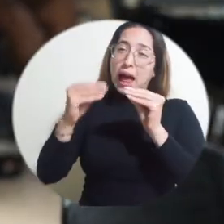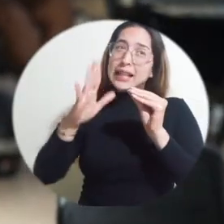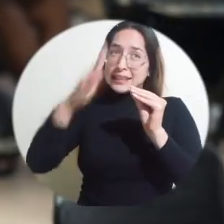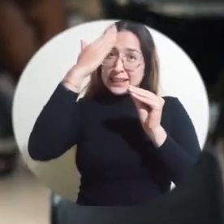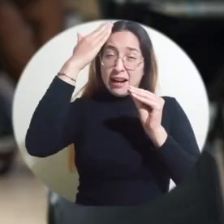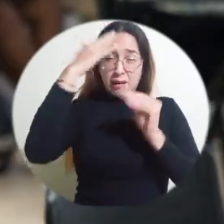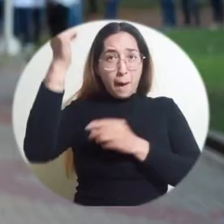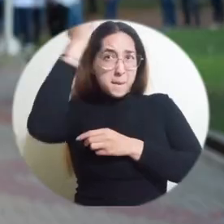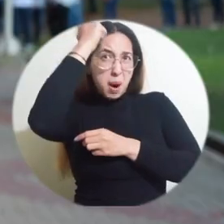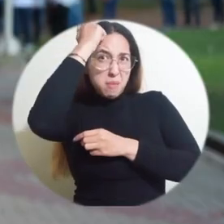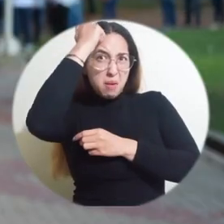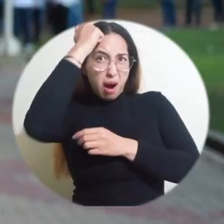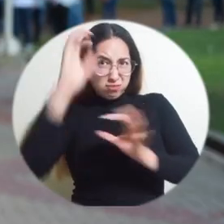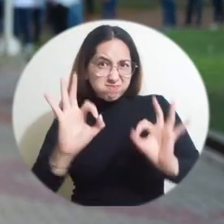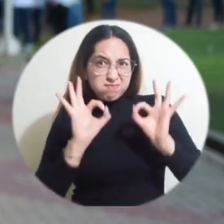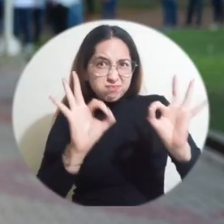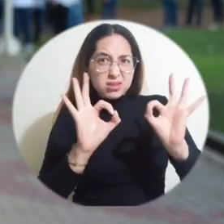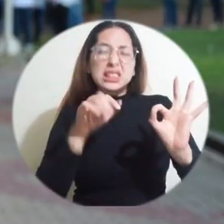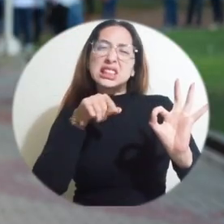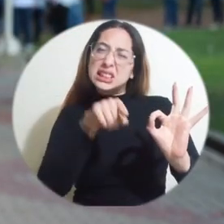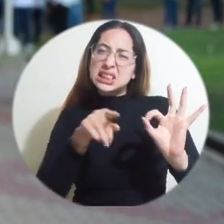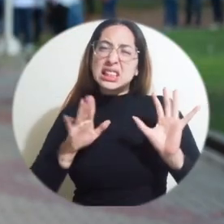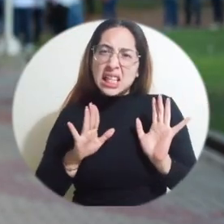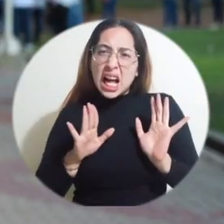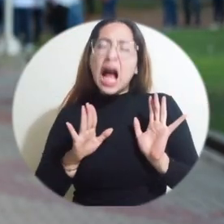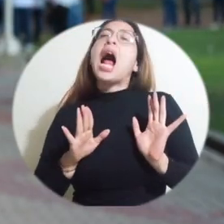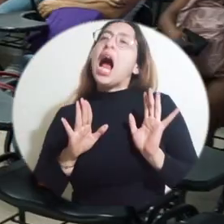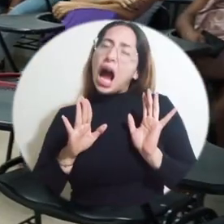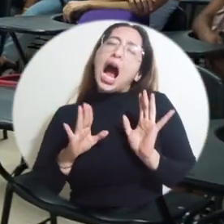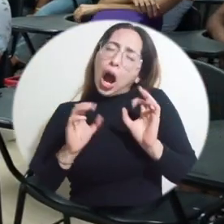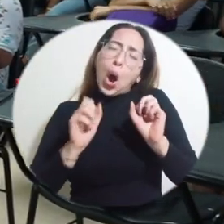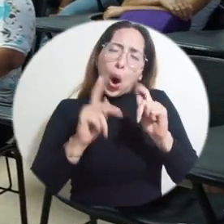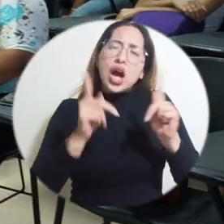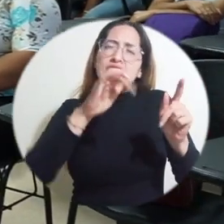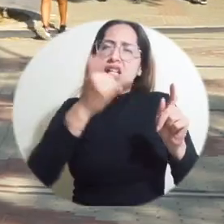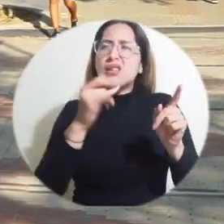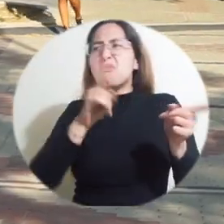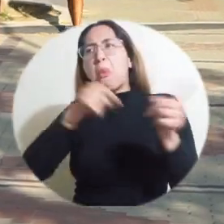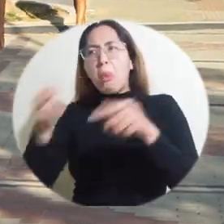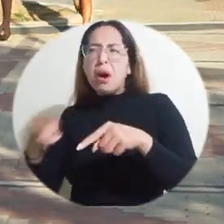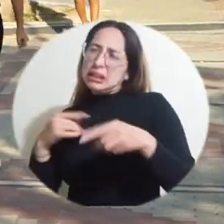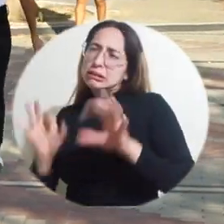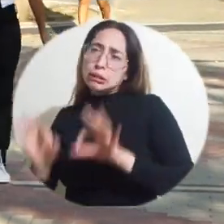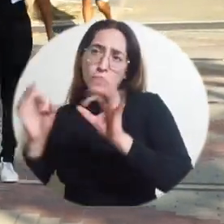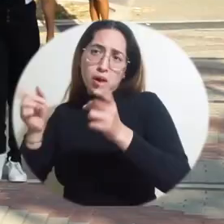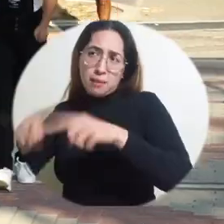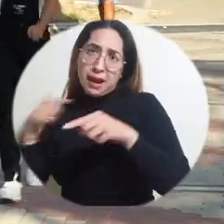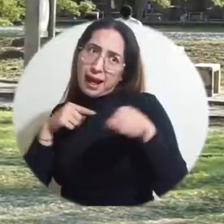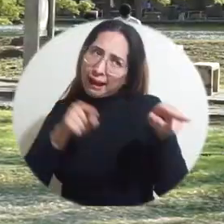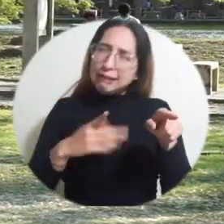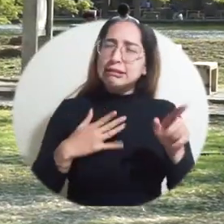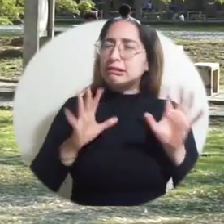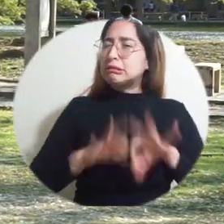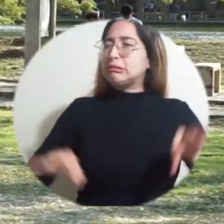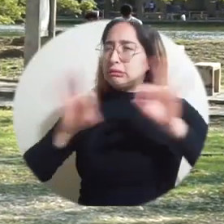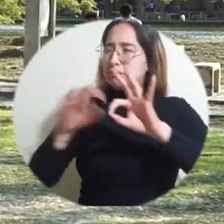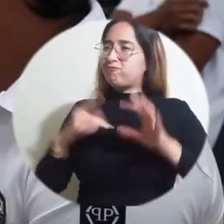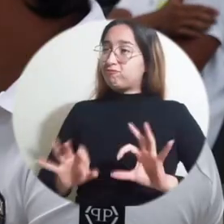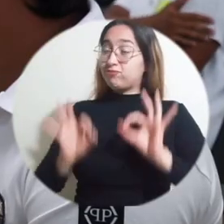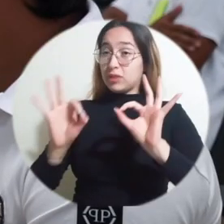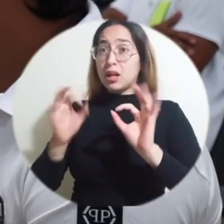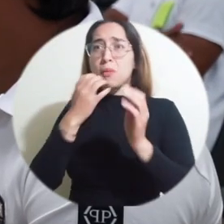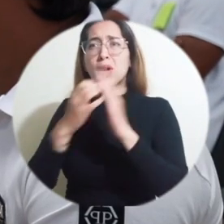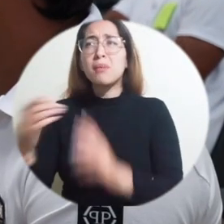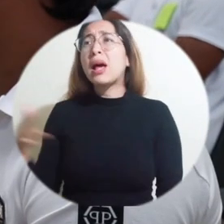ver que logramos obtener una calidad también en la educación virtual. Para estos estudiantes se acabó la época de